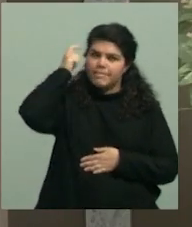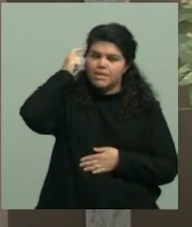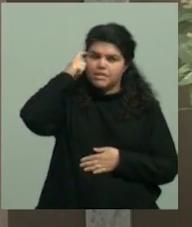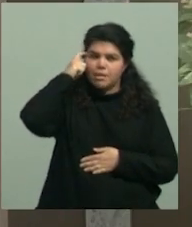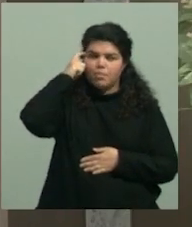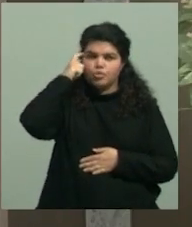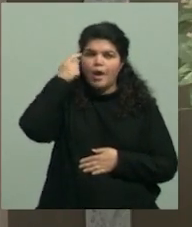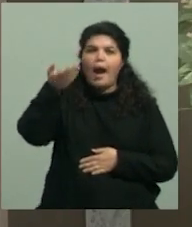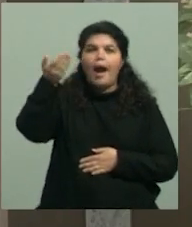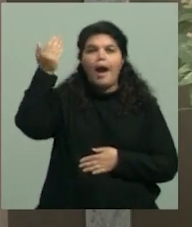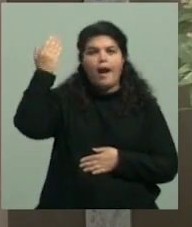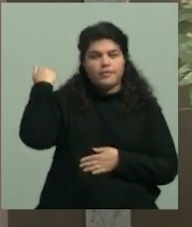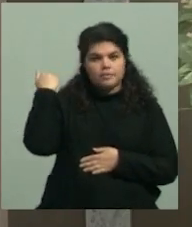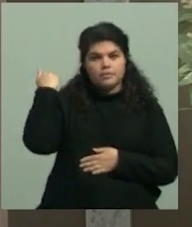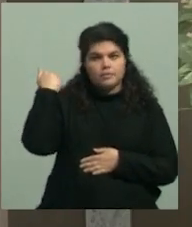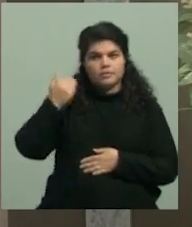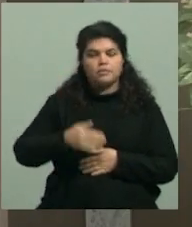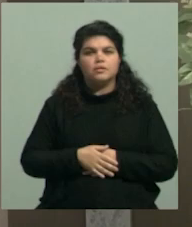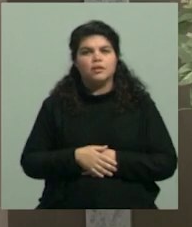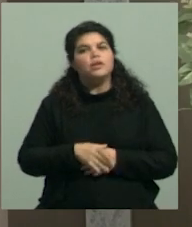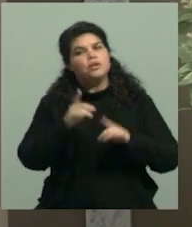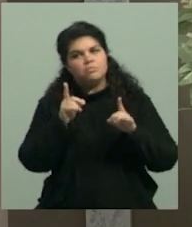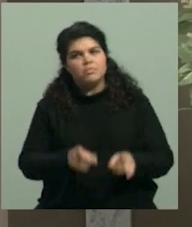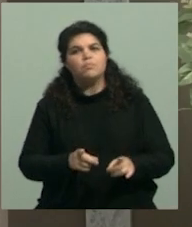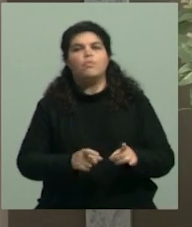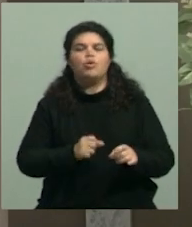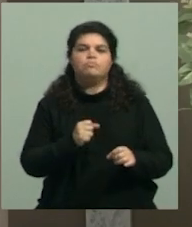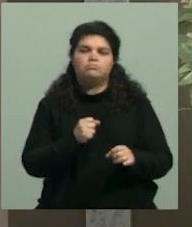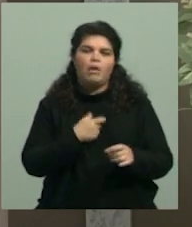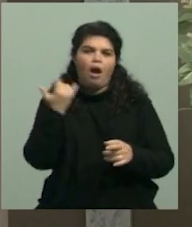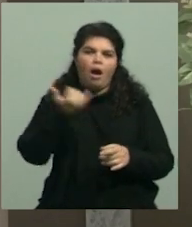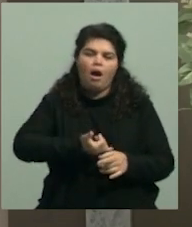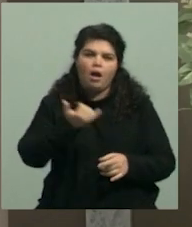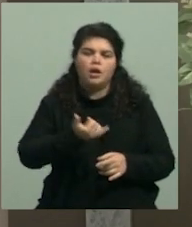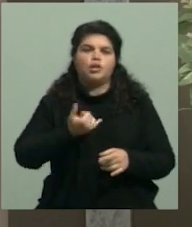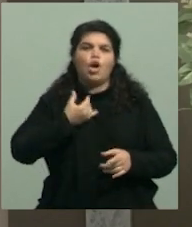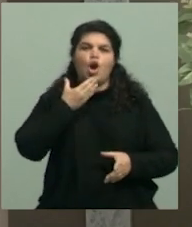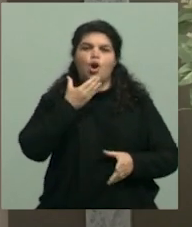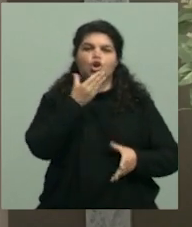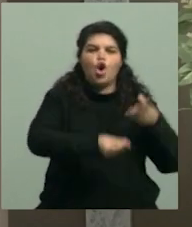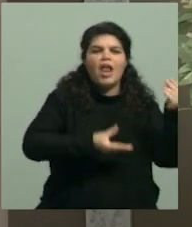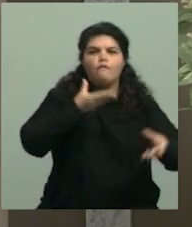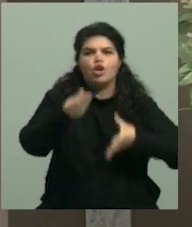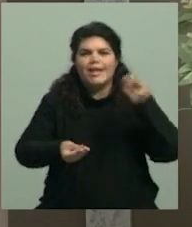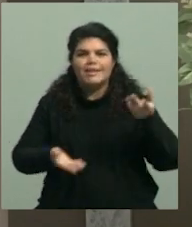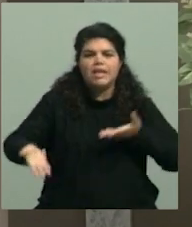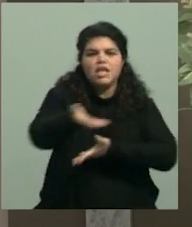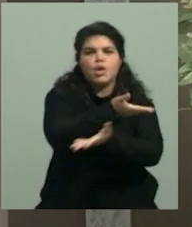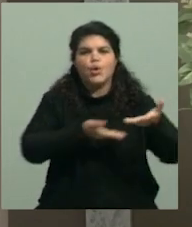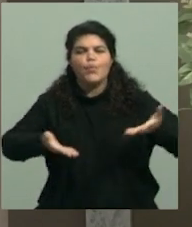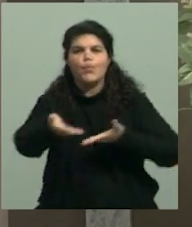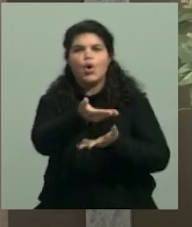porque además estaba mirando que va a haber trabajo colaborativo, instancias de formación. O sea, que no es solamente pensar en